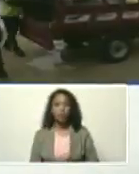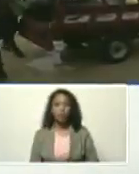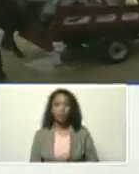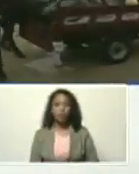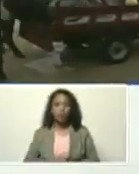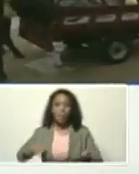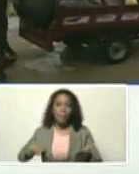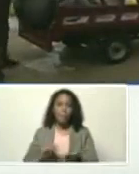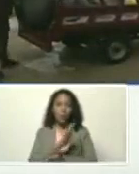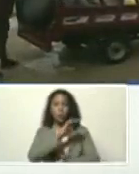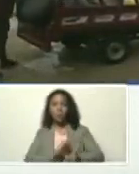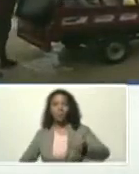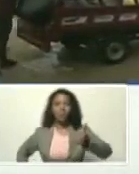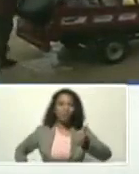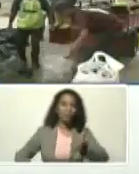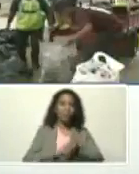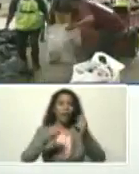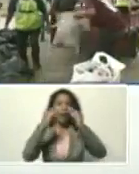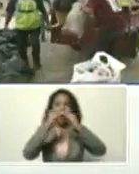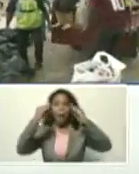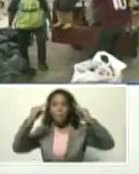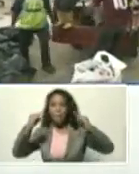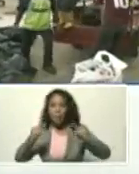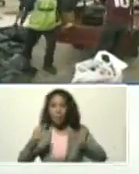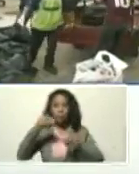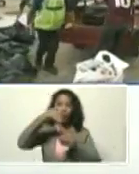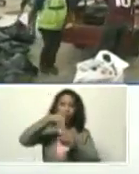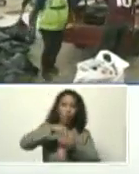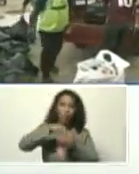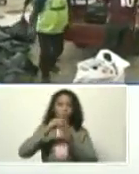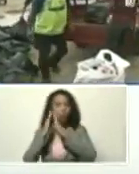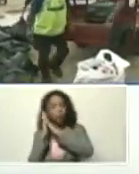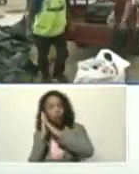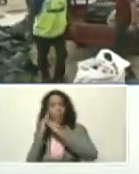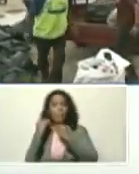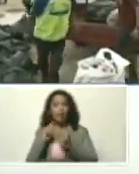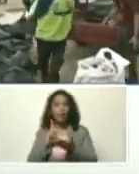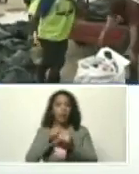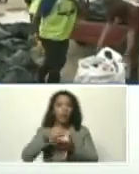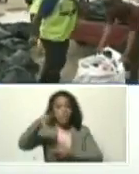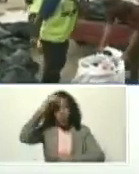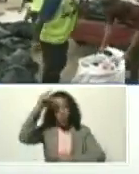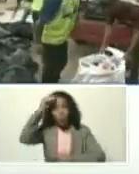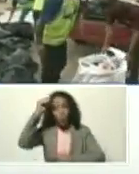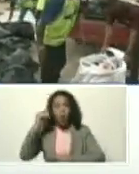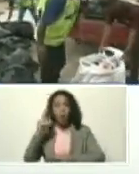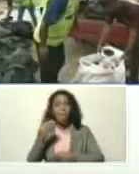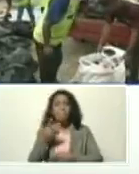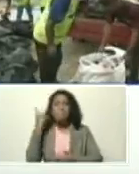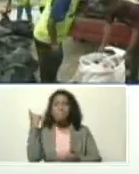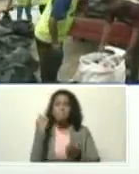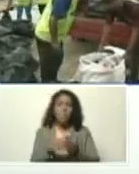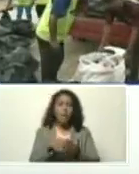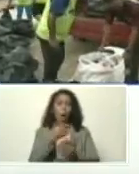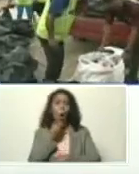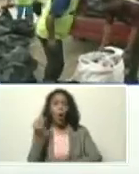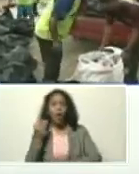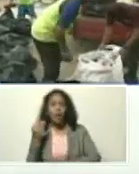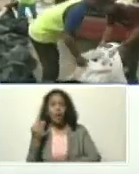impulsar campamentos, campamentos, para llegarle, a miles de jóvenes, a millones,